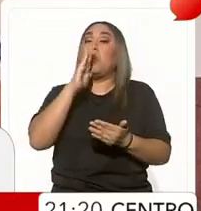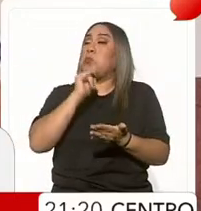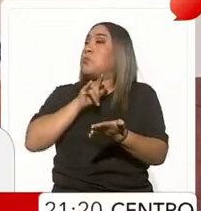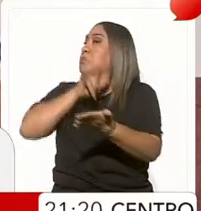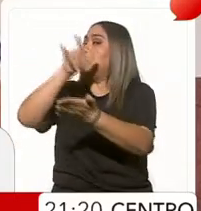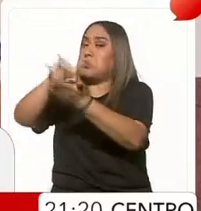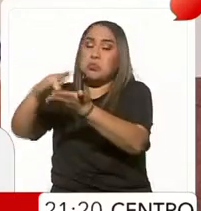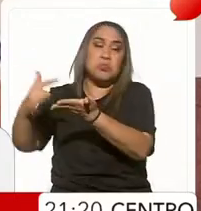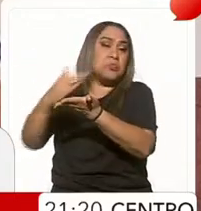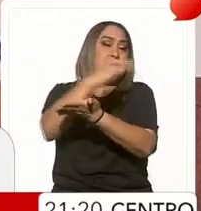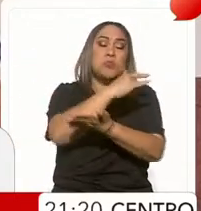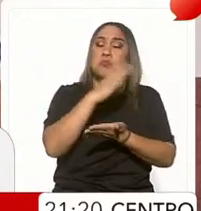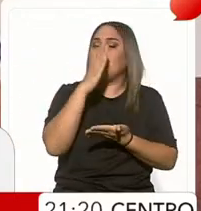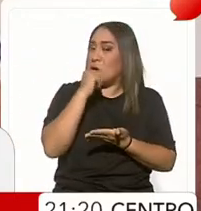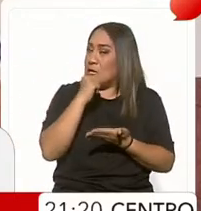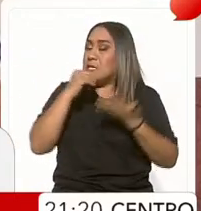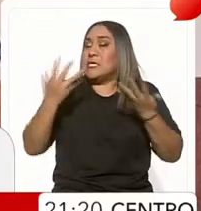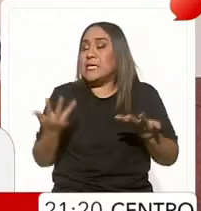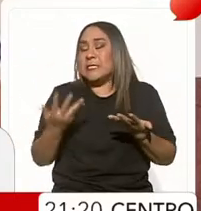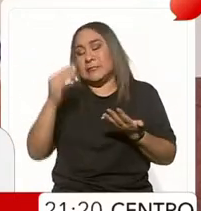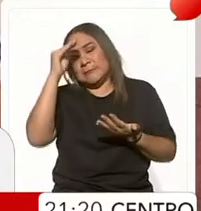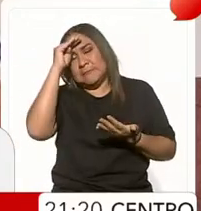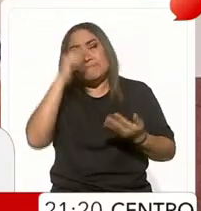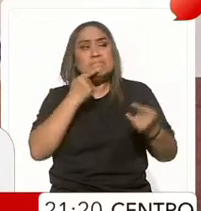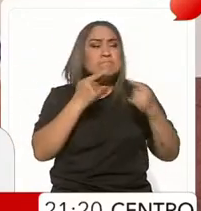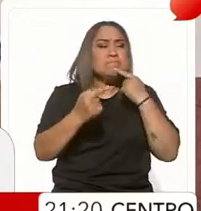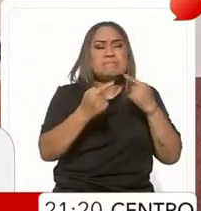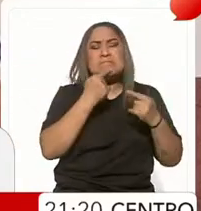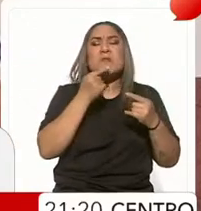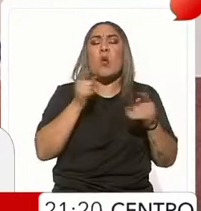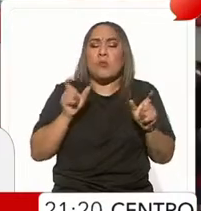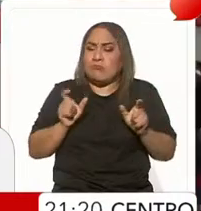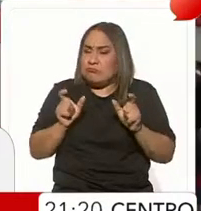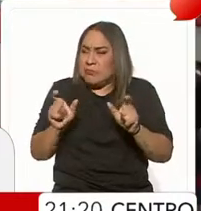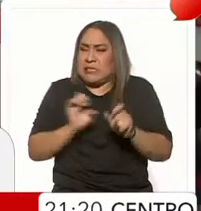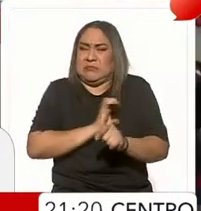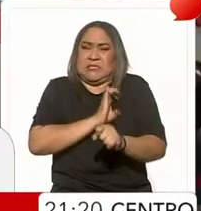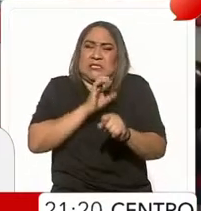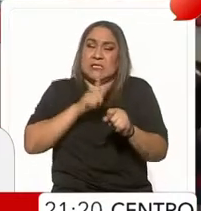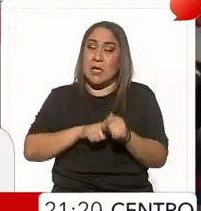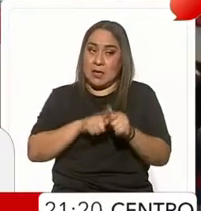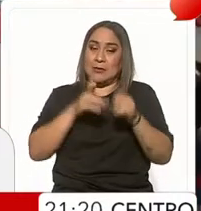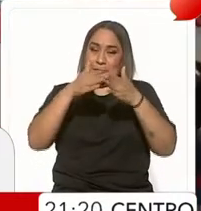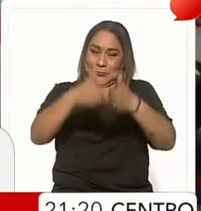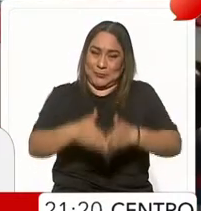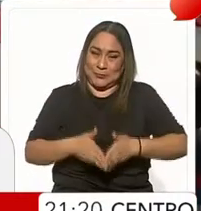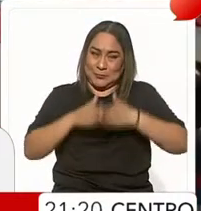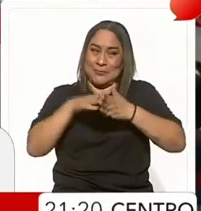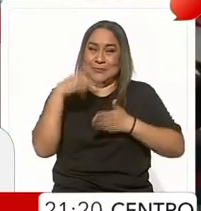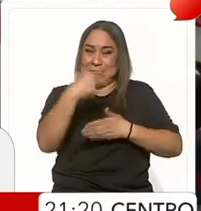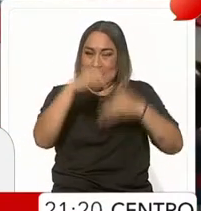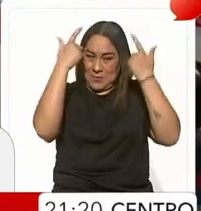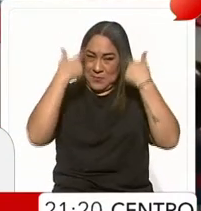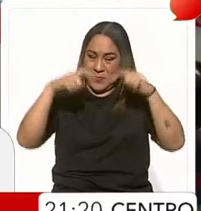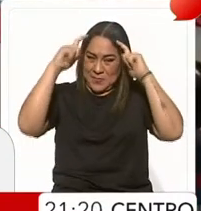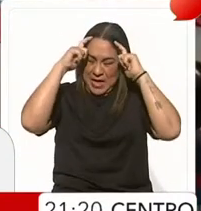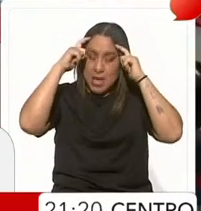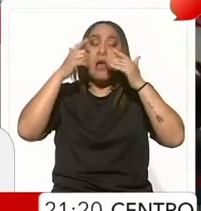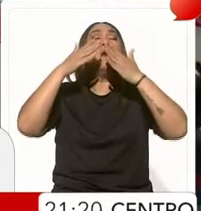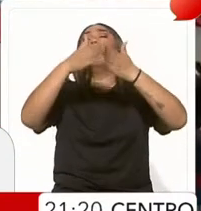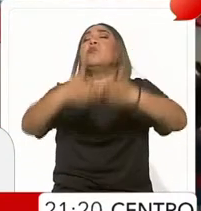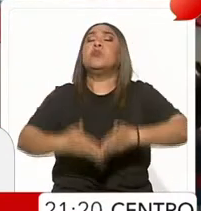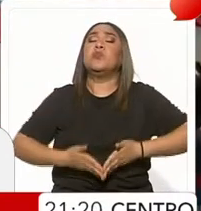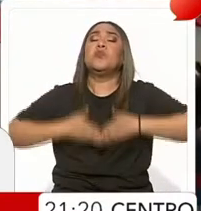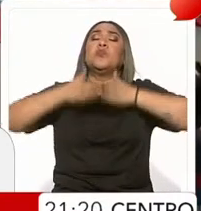salir y por lo tanto se requirió de una operación muy especial en donde el buque de la Secretaría de Marina navegó